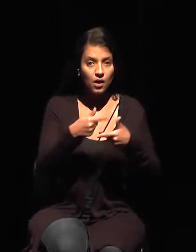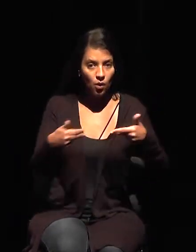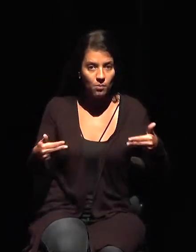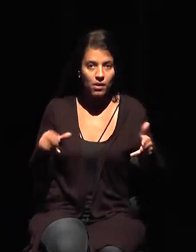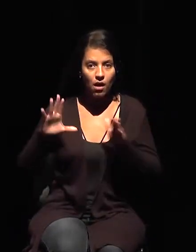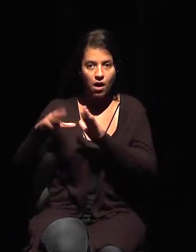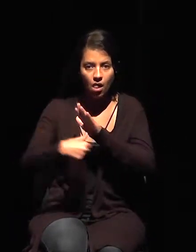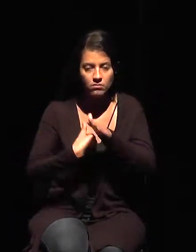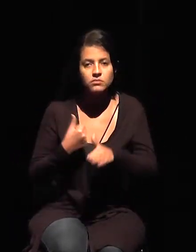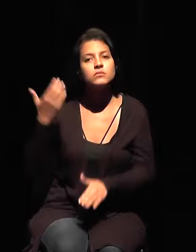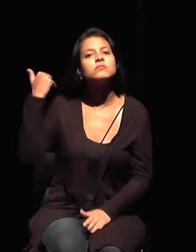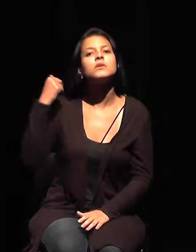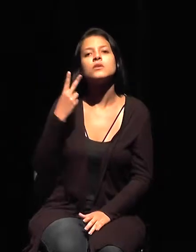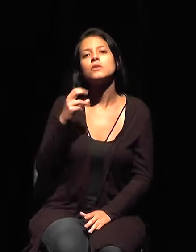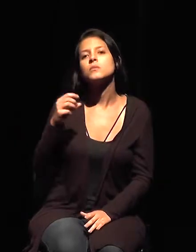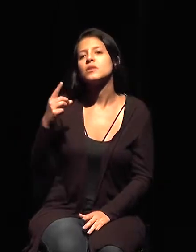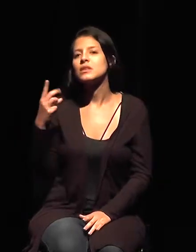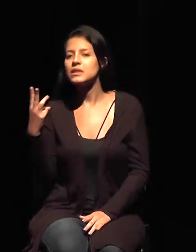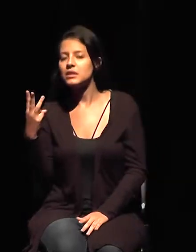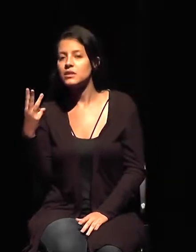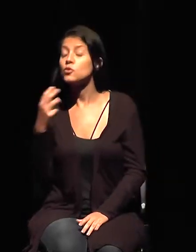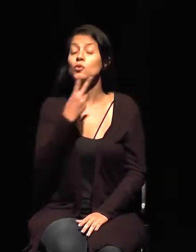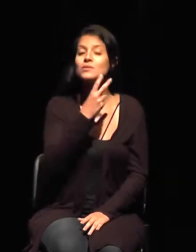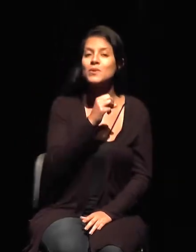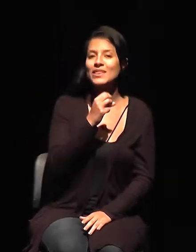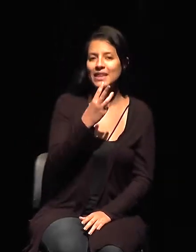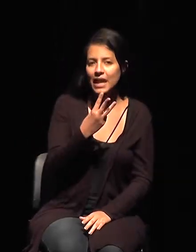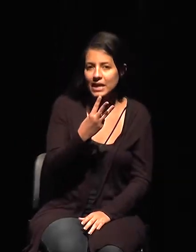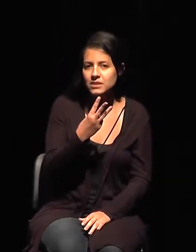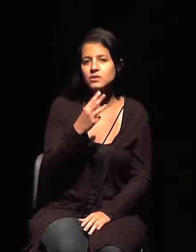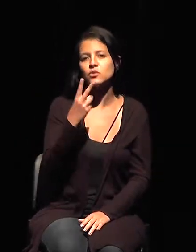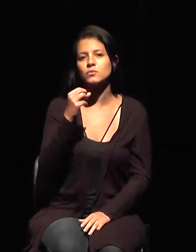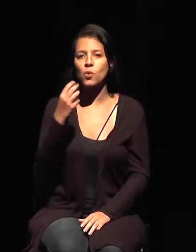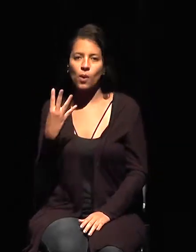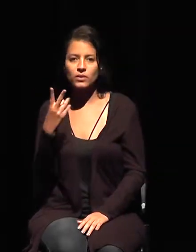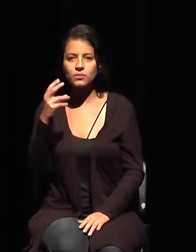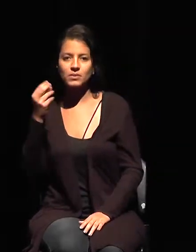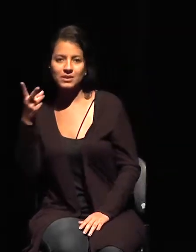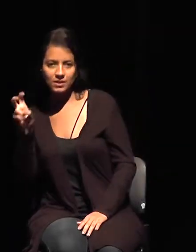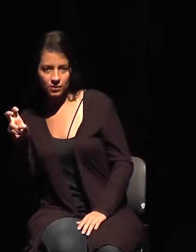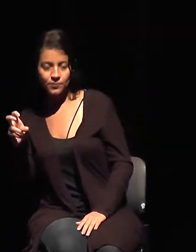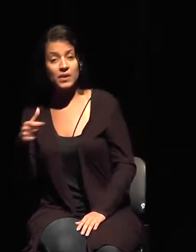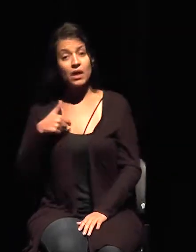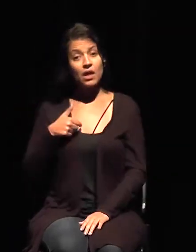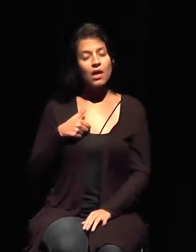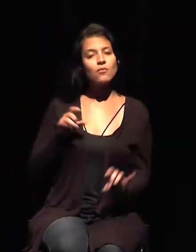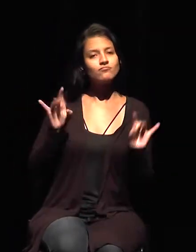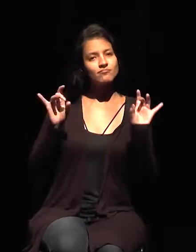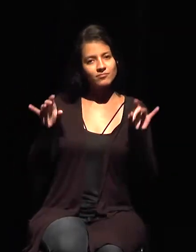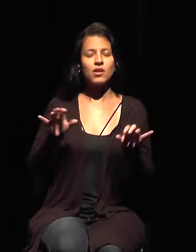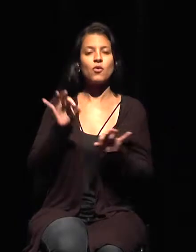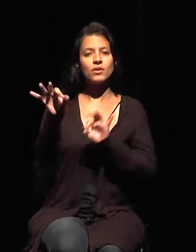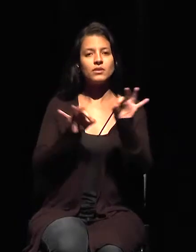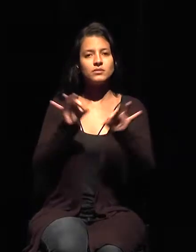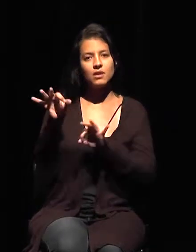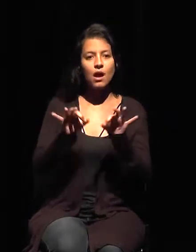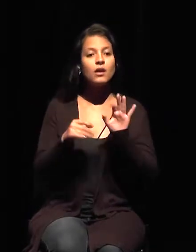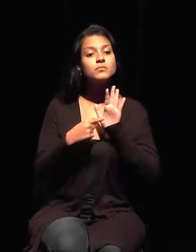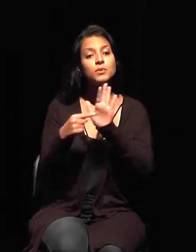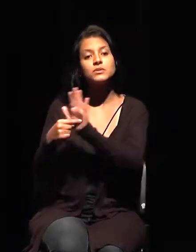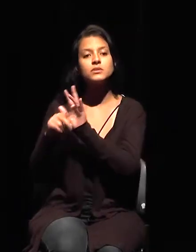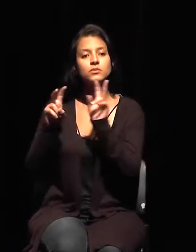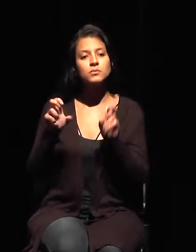2005, tuve el privilegio de organizar una exposición llamada Aleijadinho, bueno, se llamaba Tiempo, el